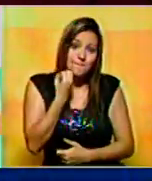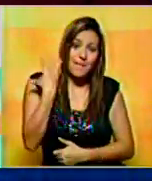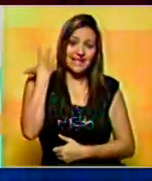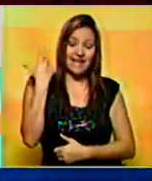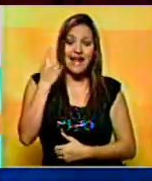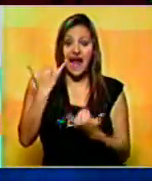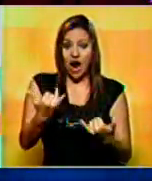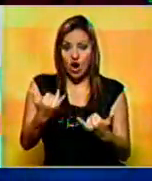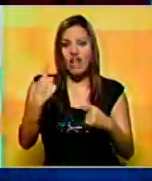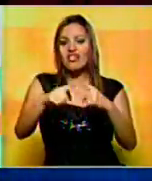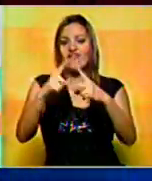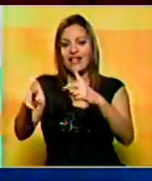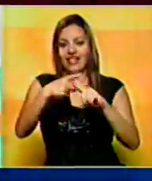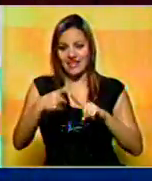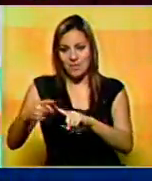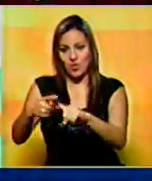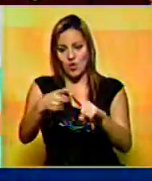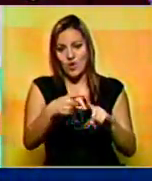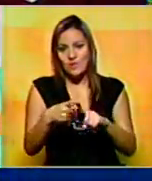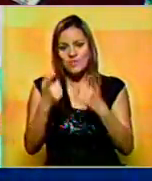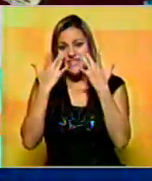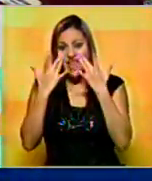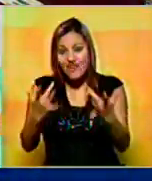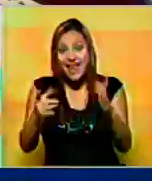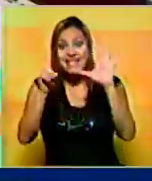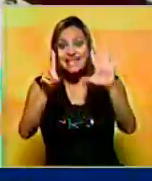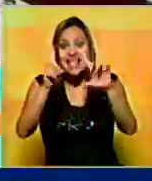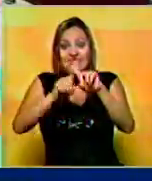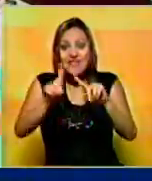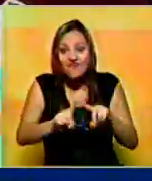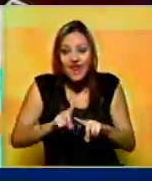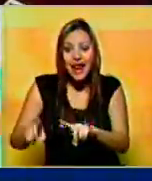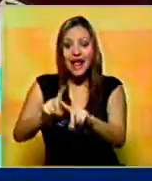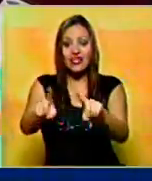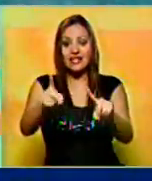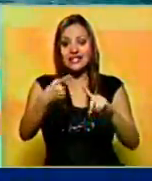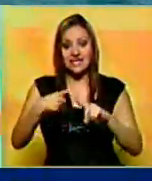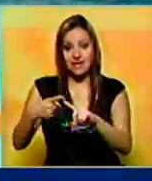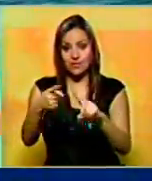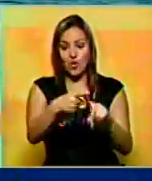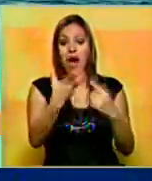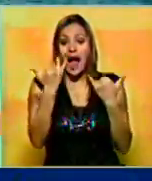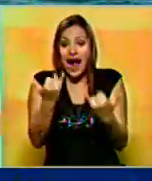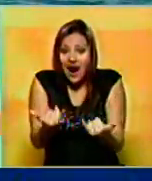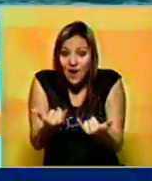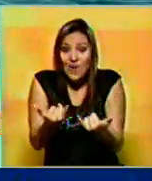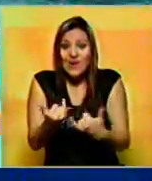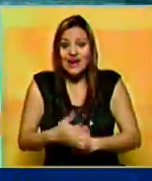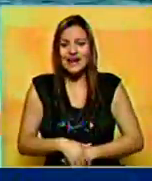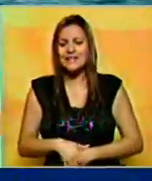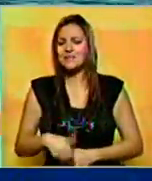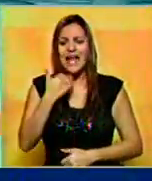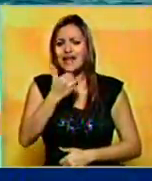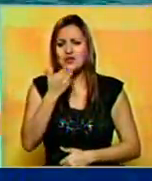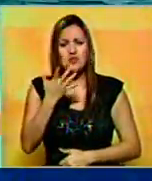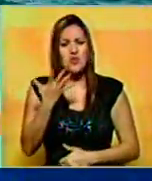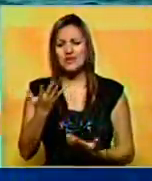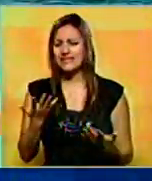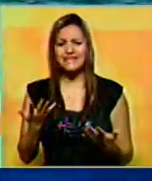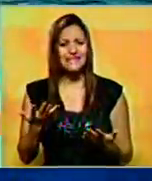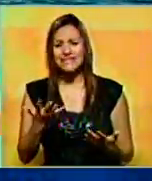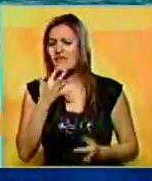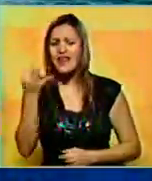este tiempo, que es un poco raro. Estamos viendo seis diferentes especies. Ahorita está pasando algo muy